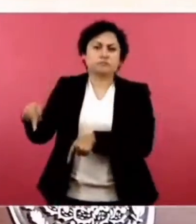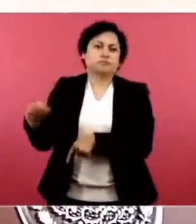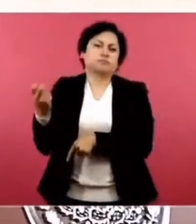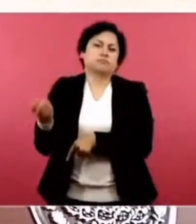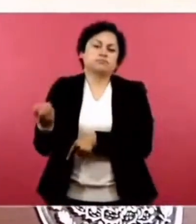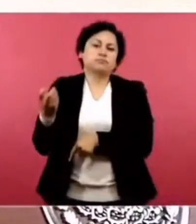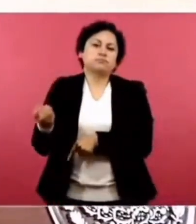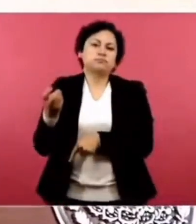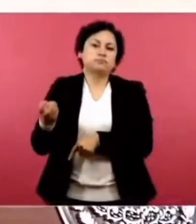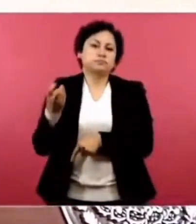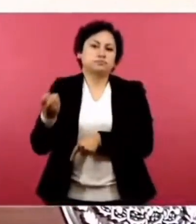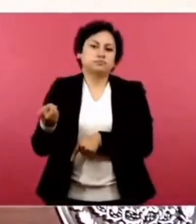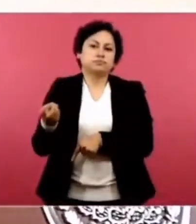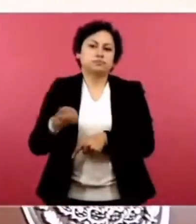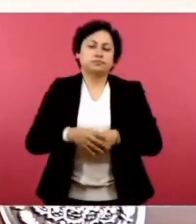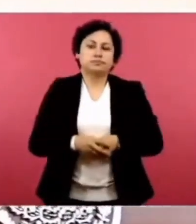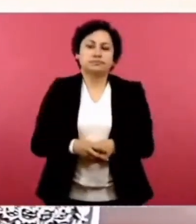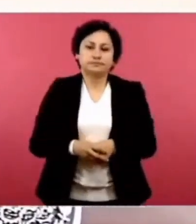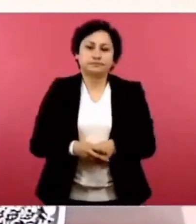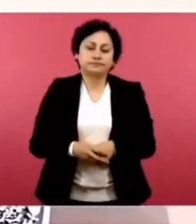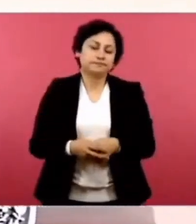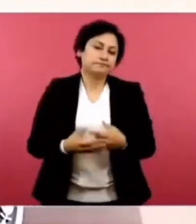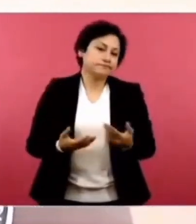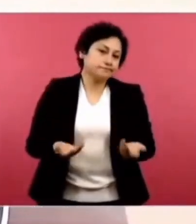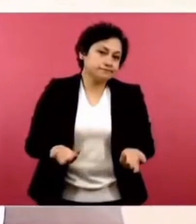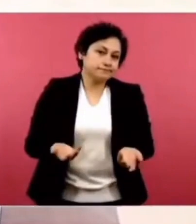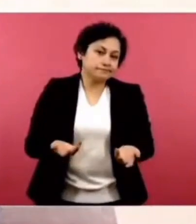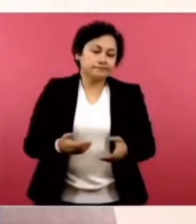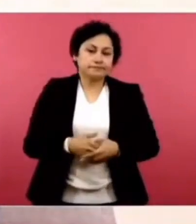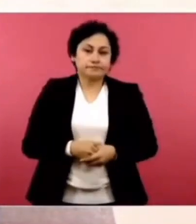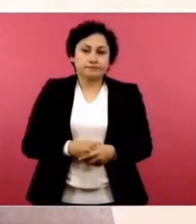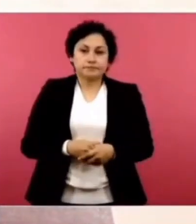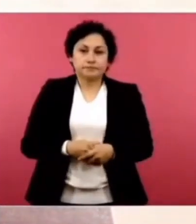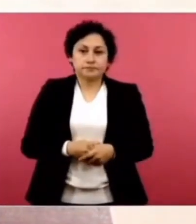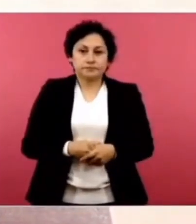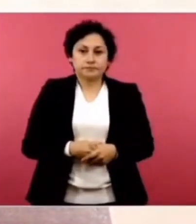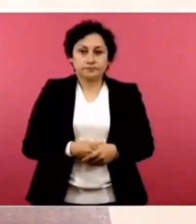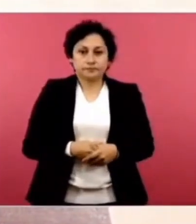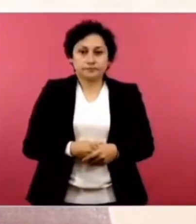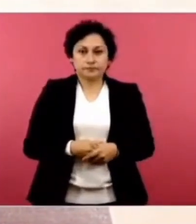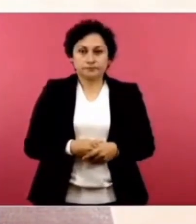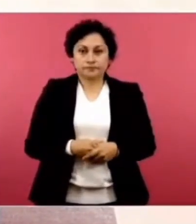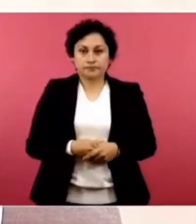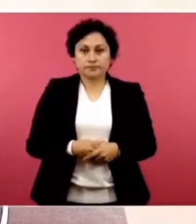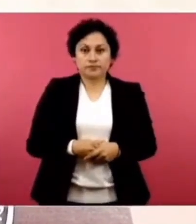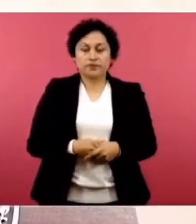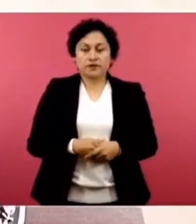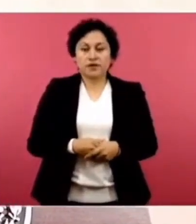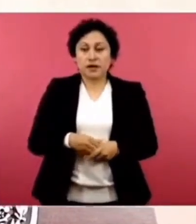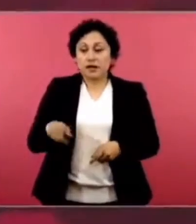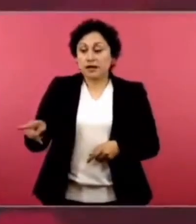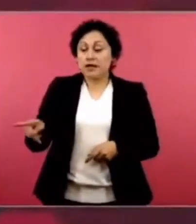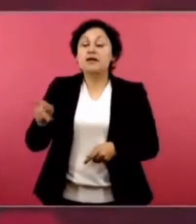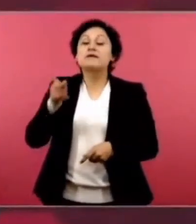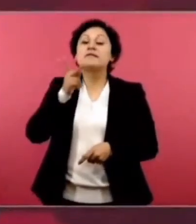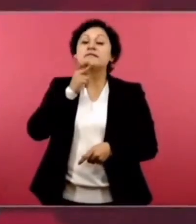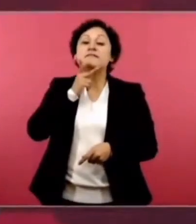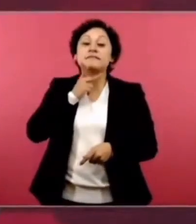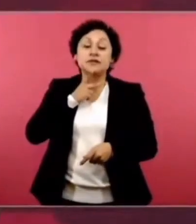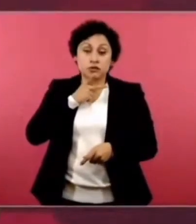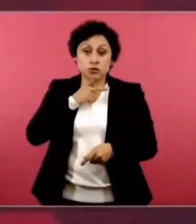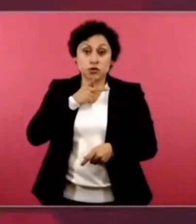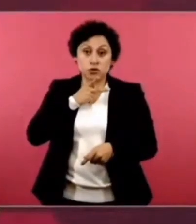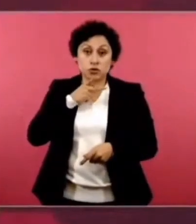aunque cuesta menos extraer petróleo de aguas